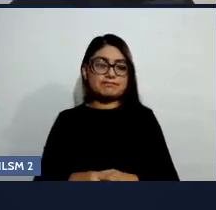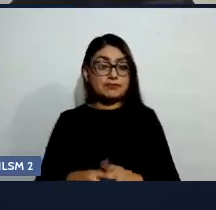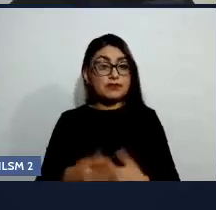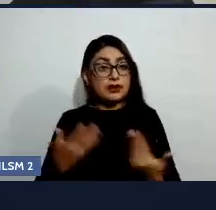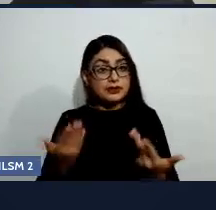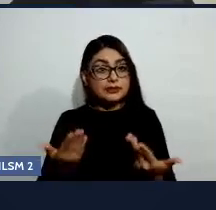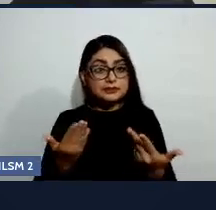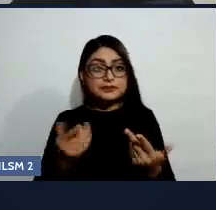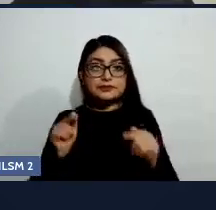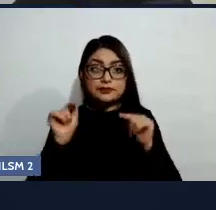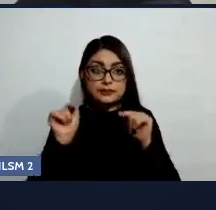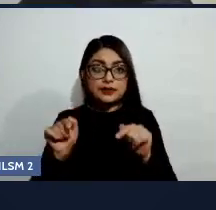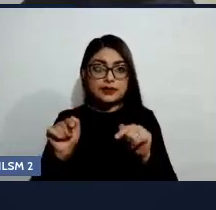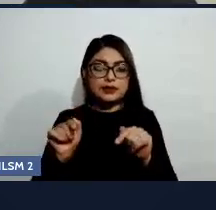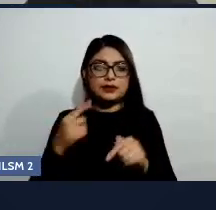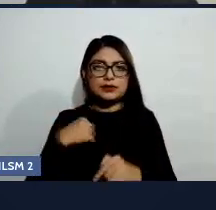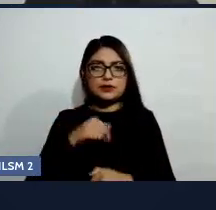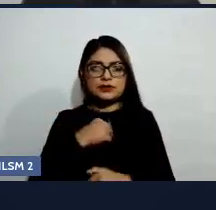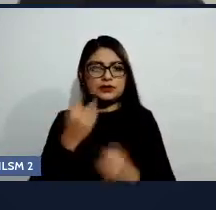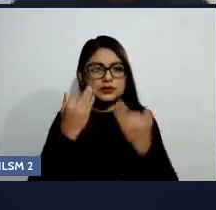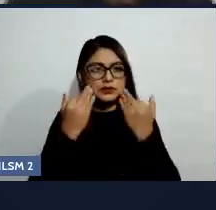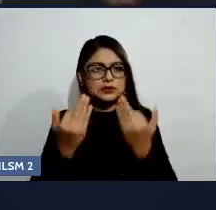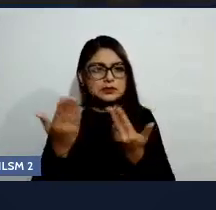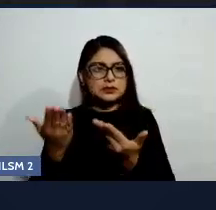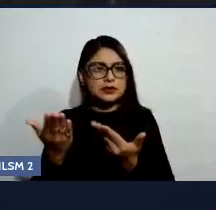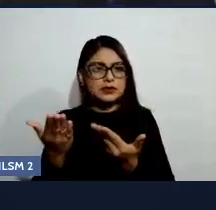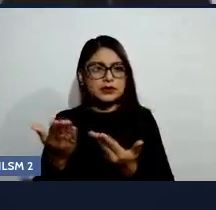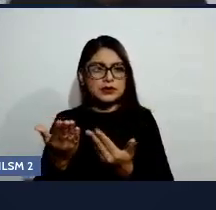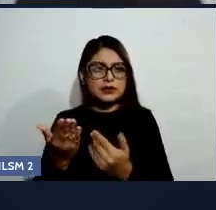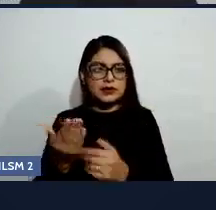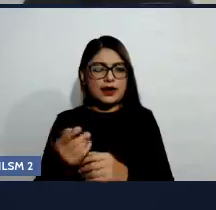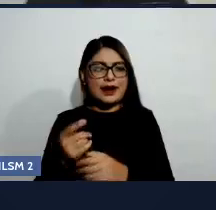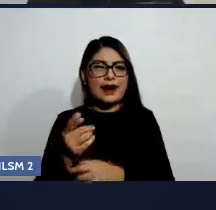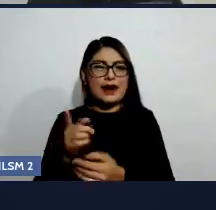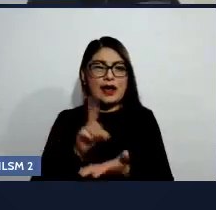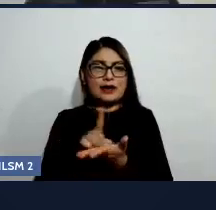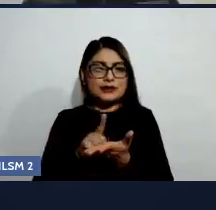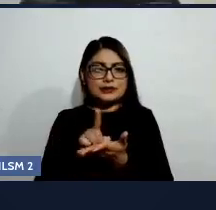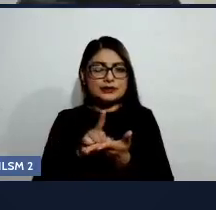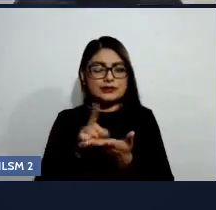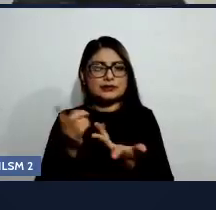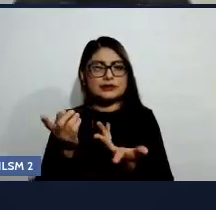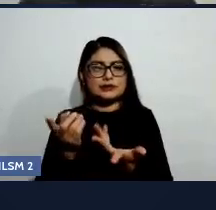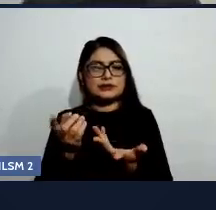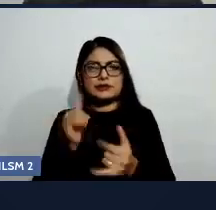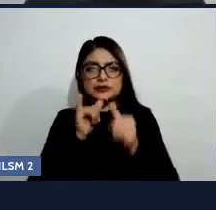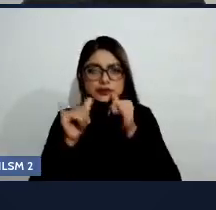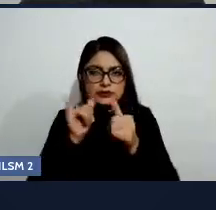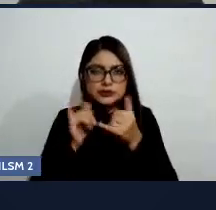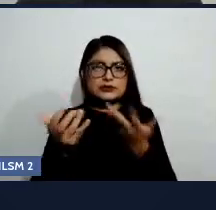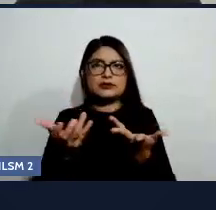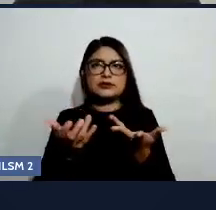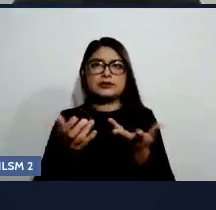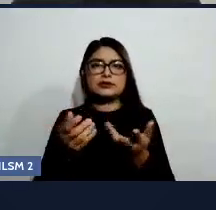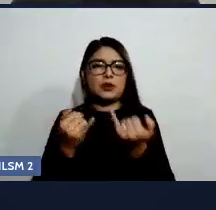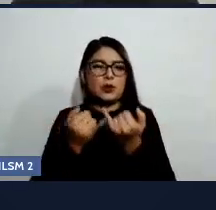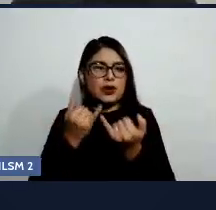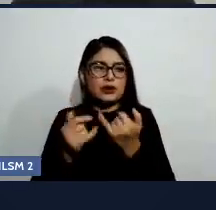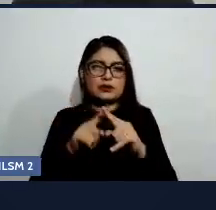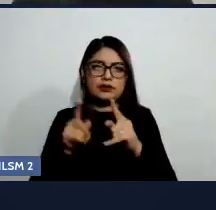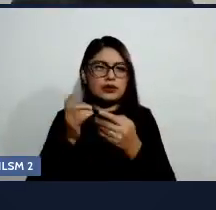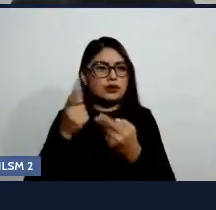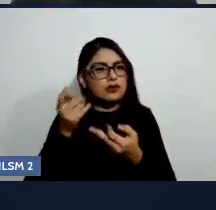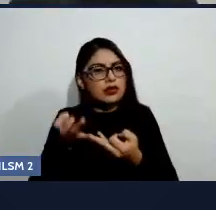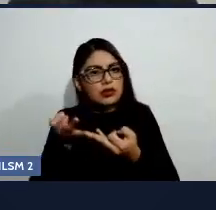podemos ver que las adicciones, creemos que muchas